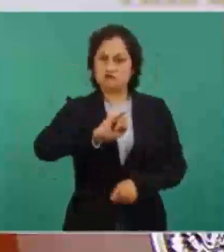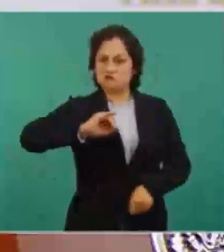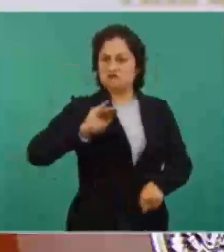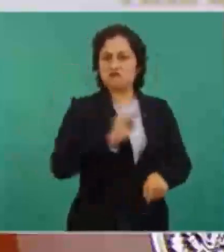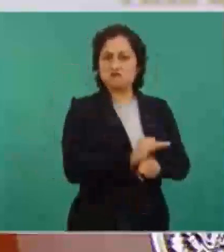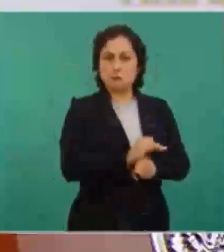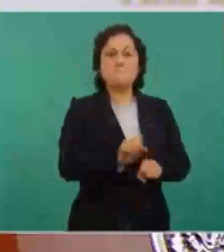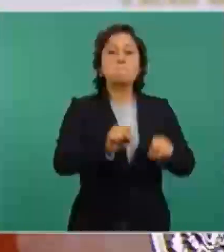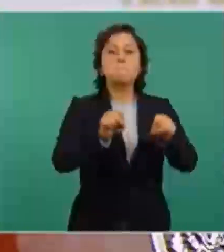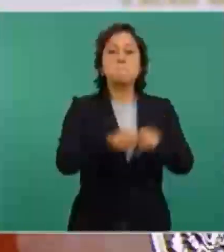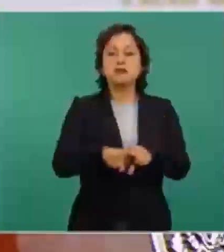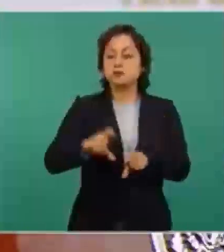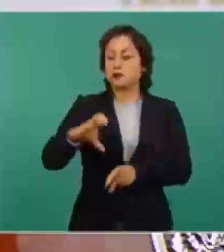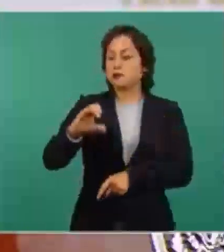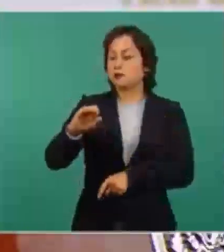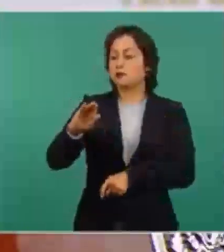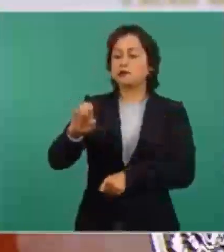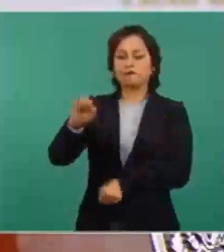Electricidad.